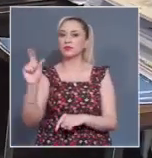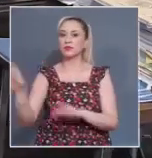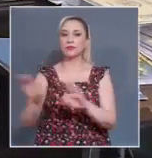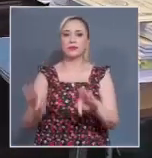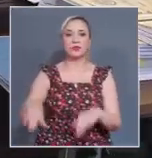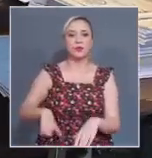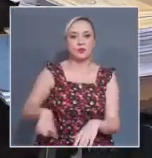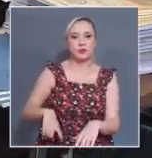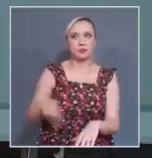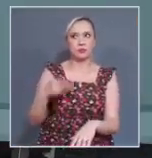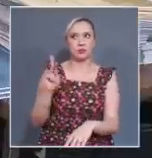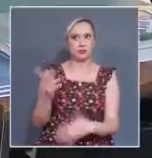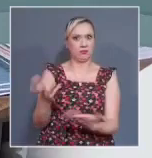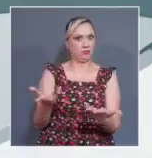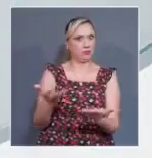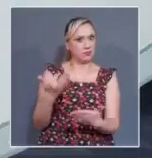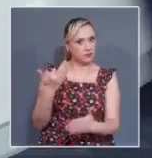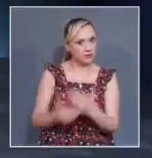Laura Murillo.